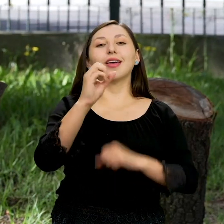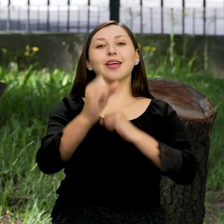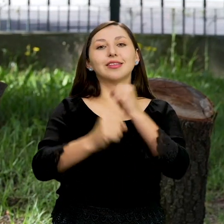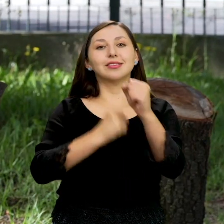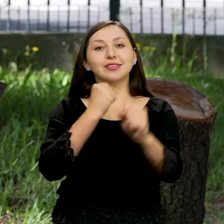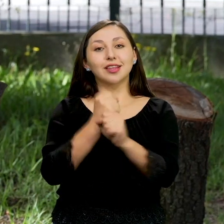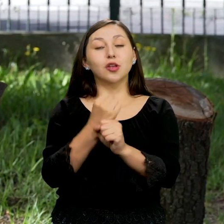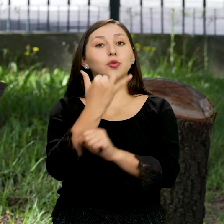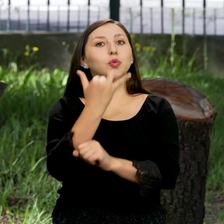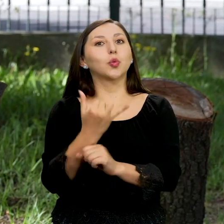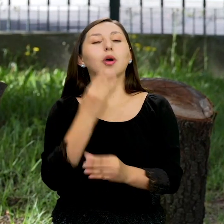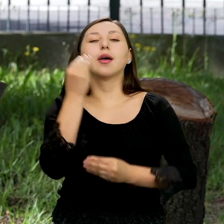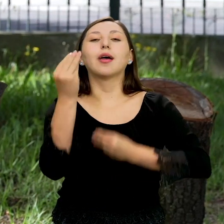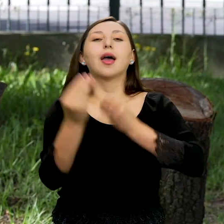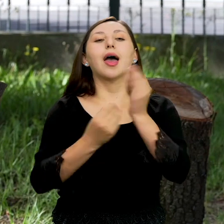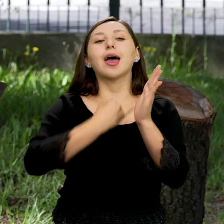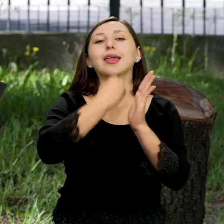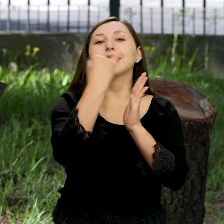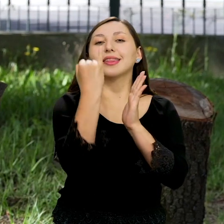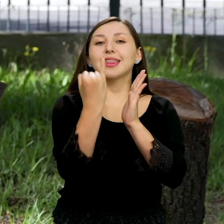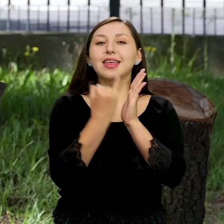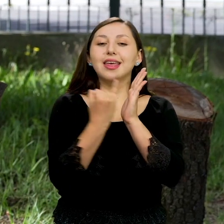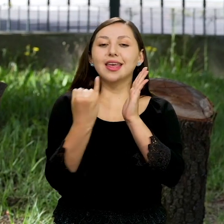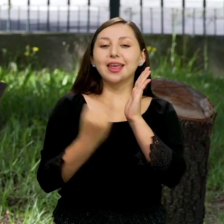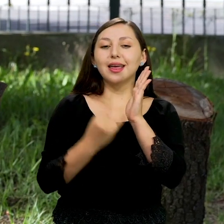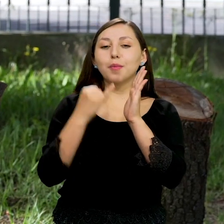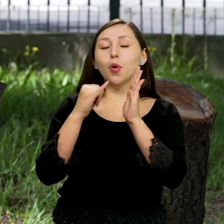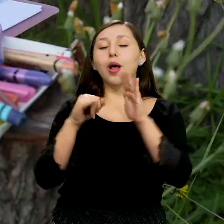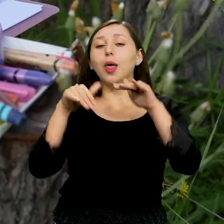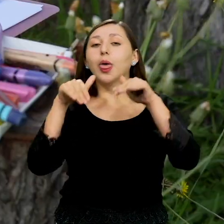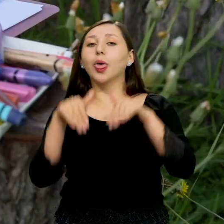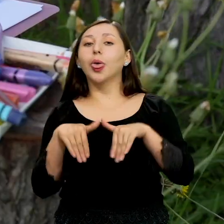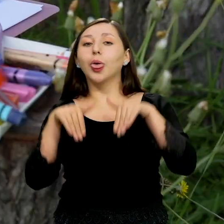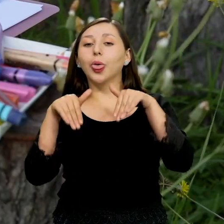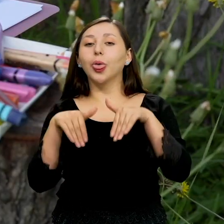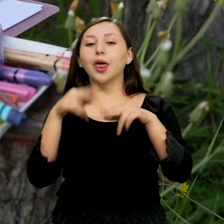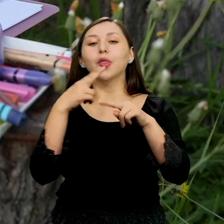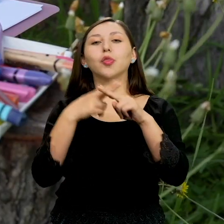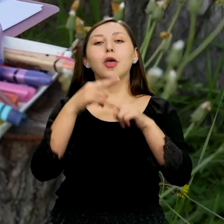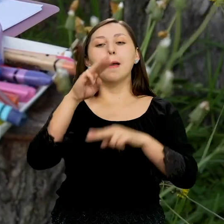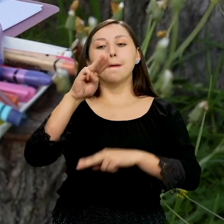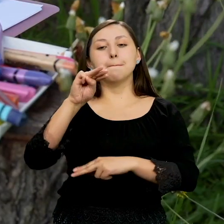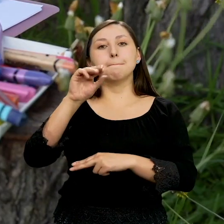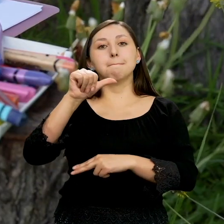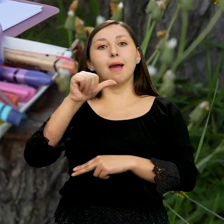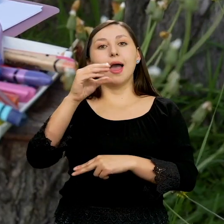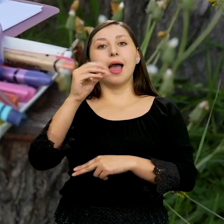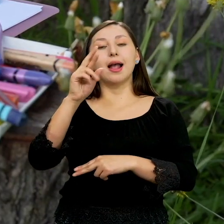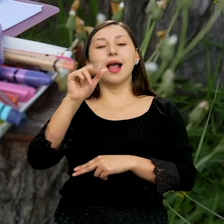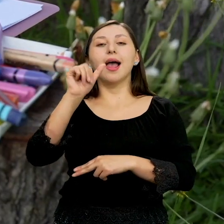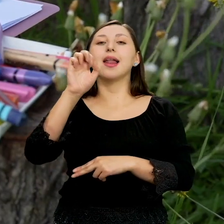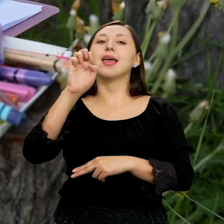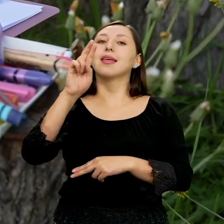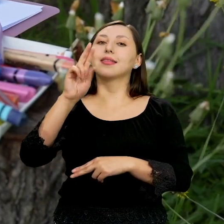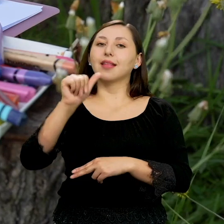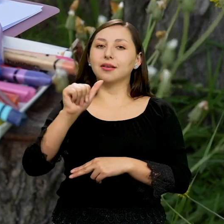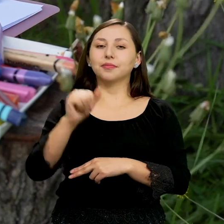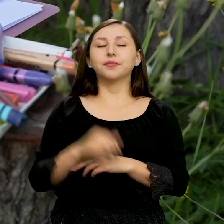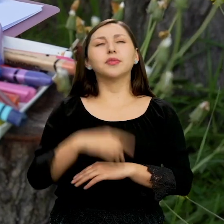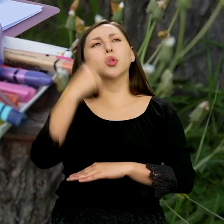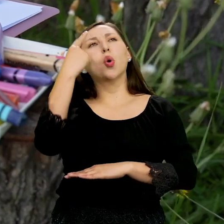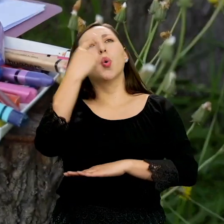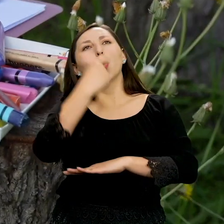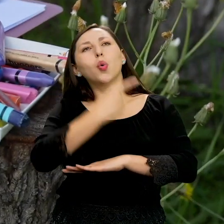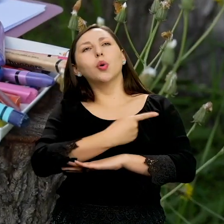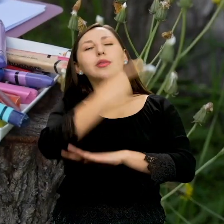años Y el día de hoy Les voy a dibujar a mi perrita Macarena Había una vez Un niño llamado José Ignacio